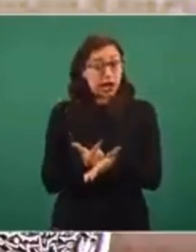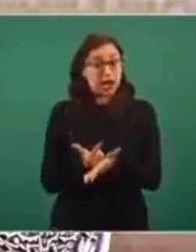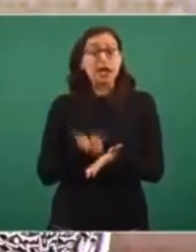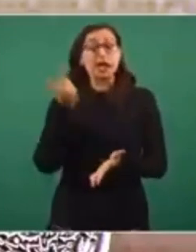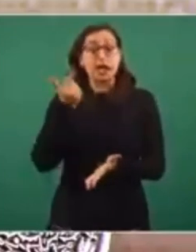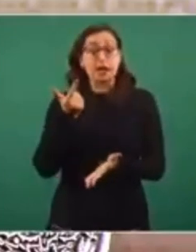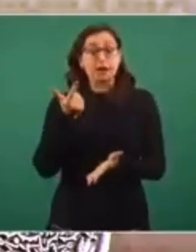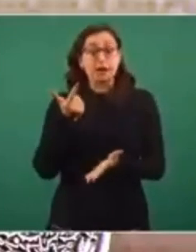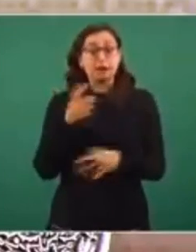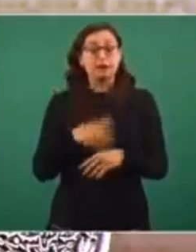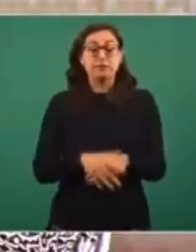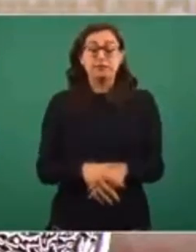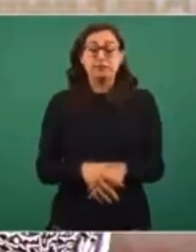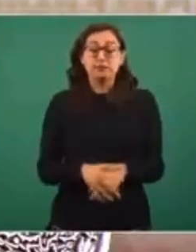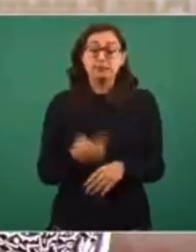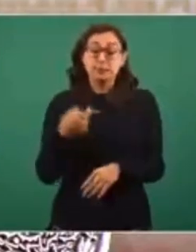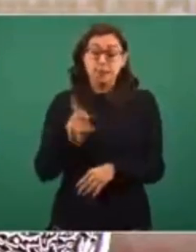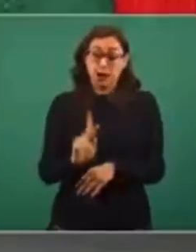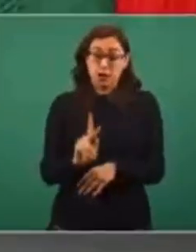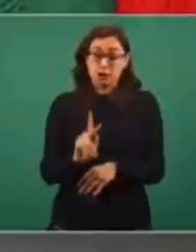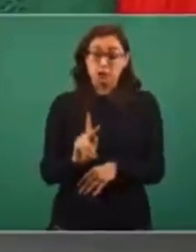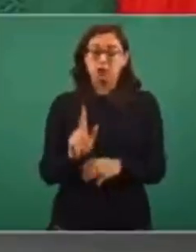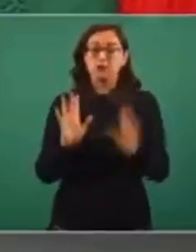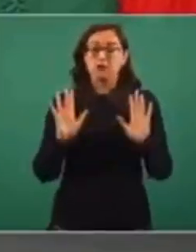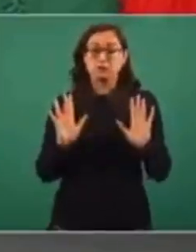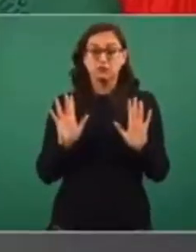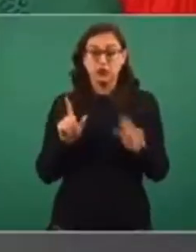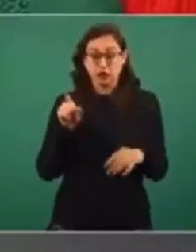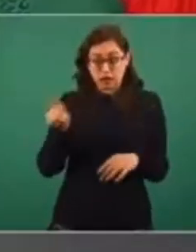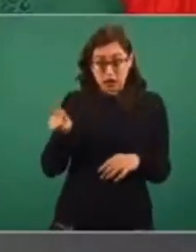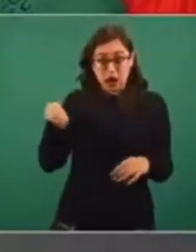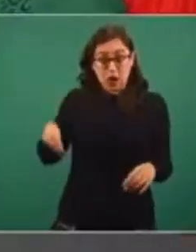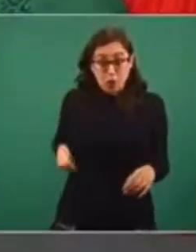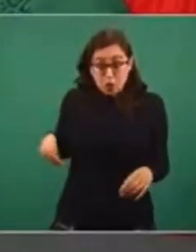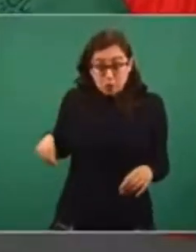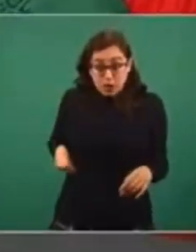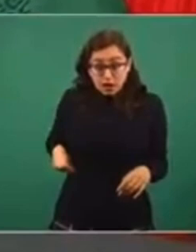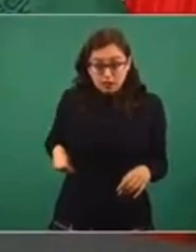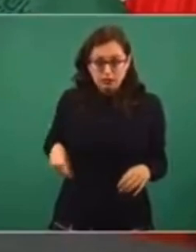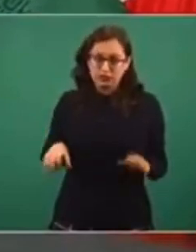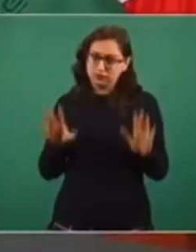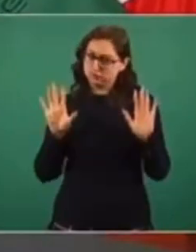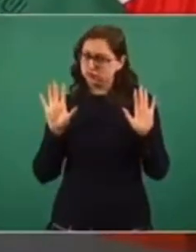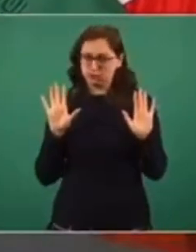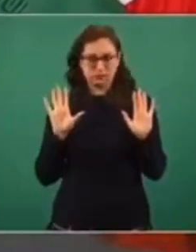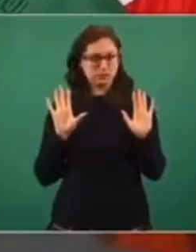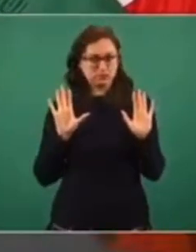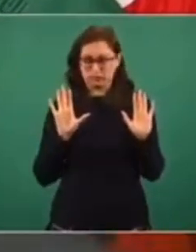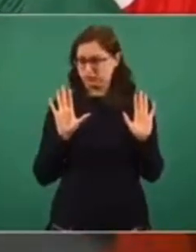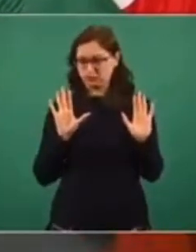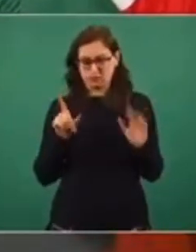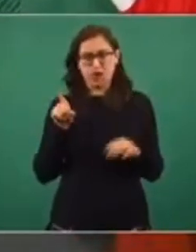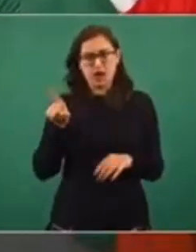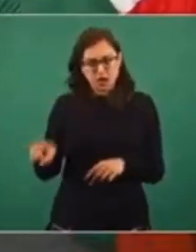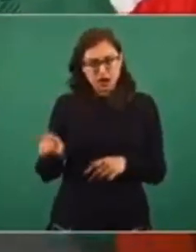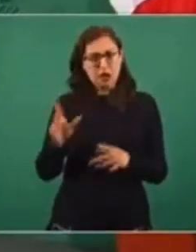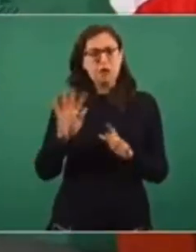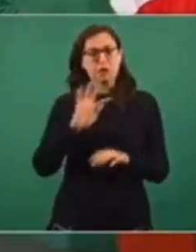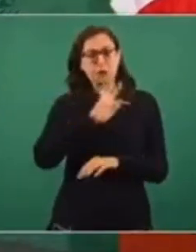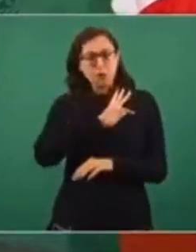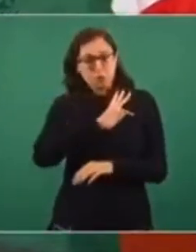como todo y siempre he dicho, hay presunción de inocencia, por una parte. Y por otra parte, también decirte que